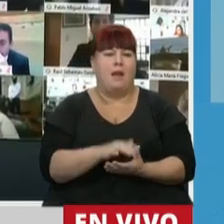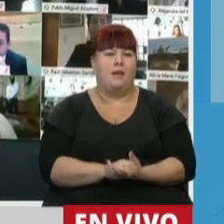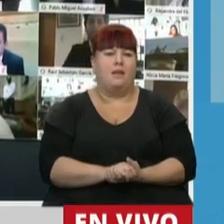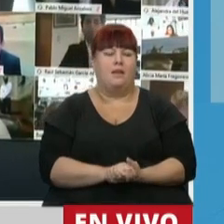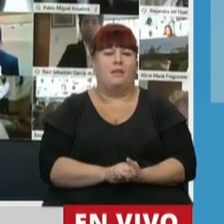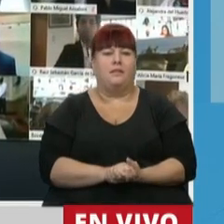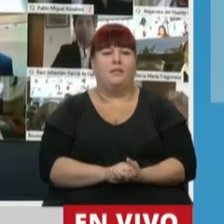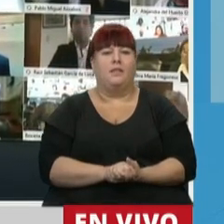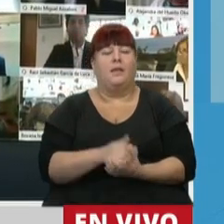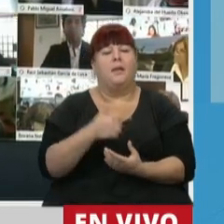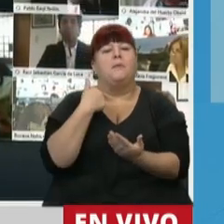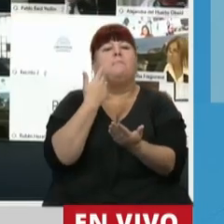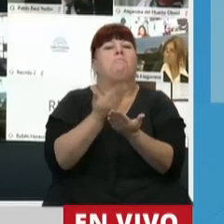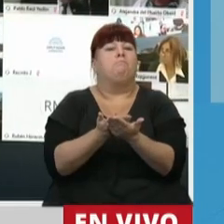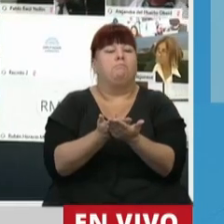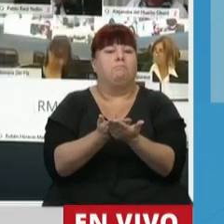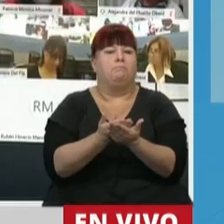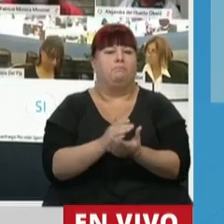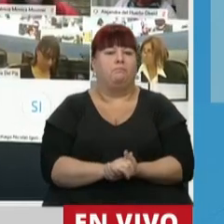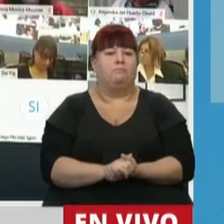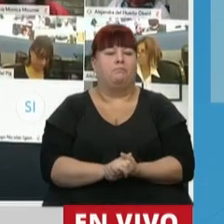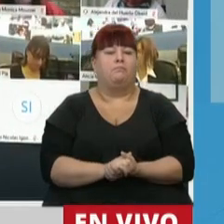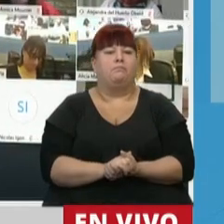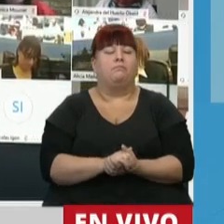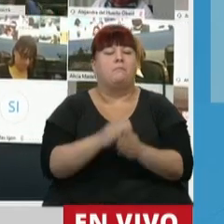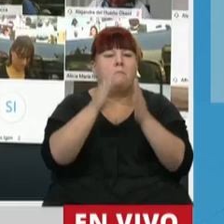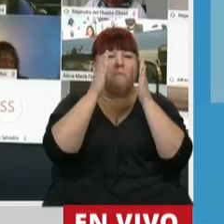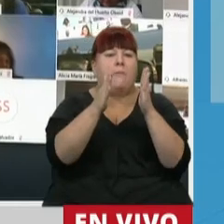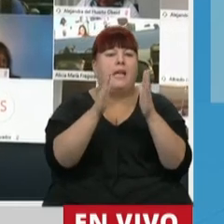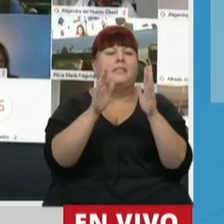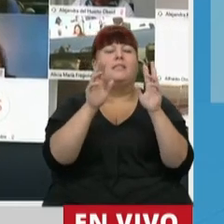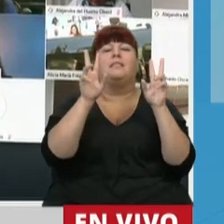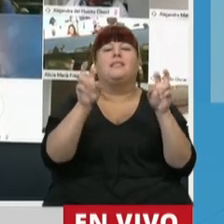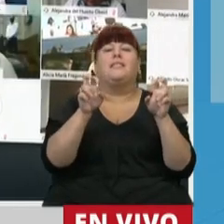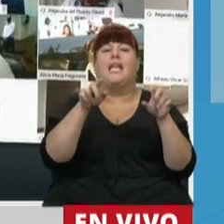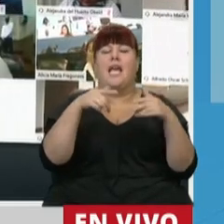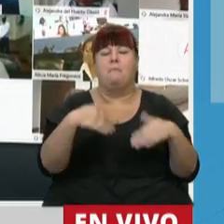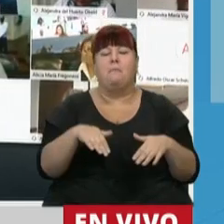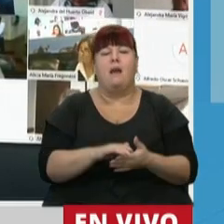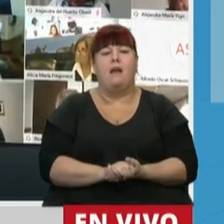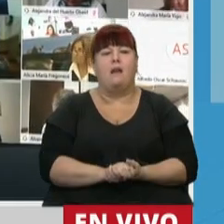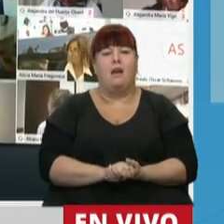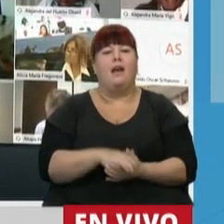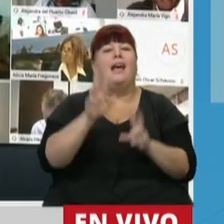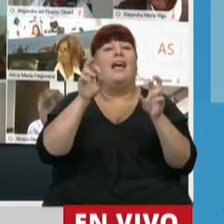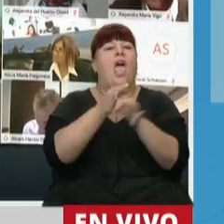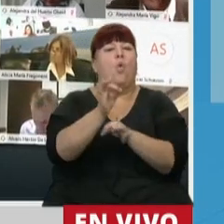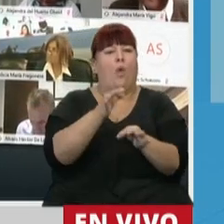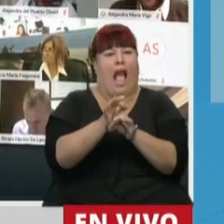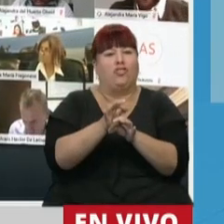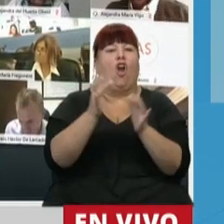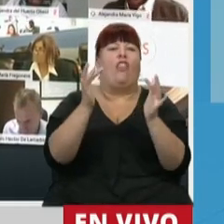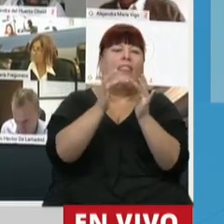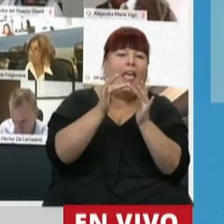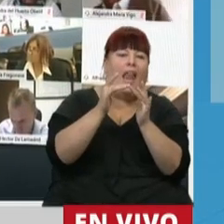y están planteados poniendo el acento en una cuestión que es la educación a